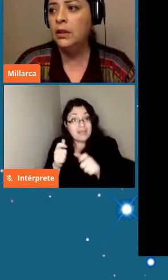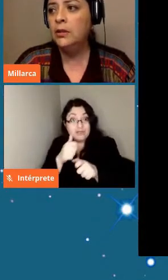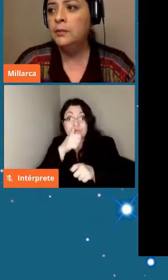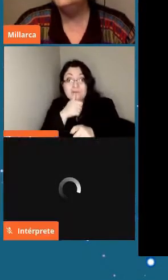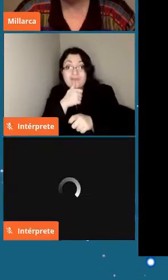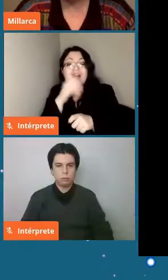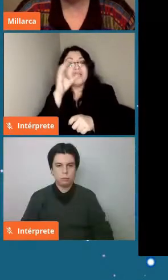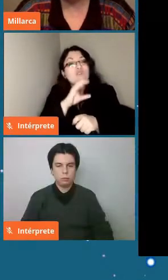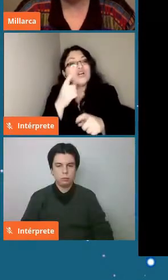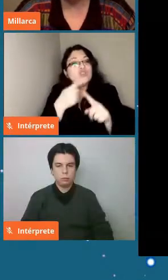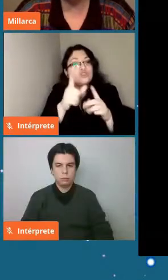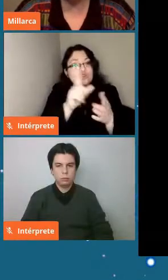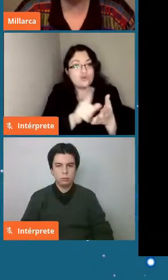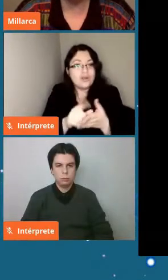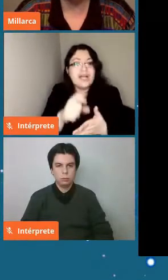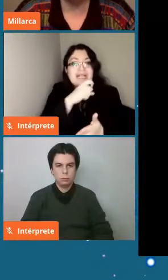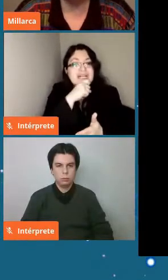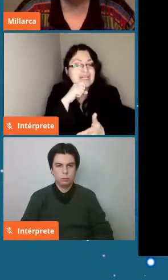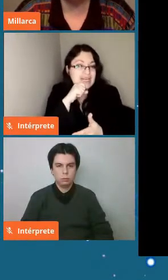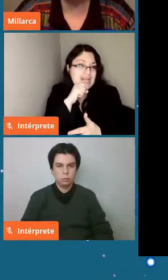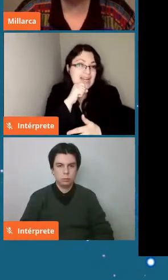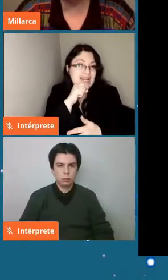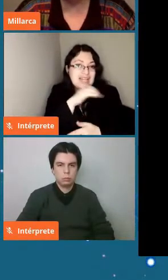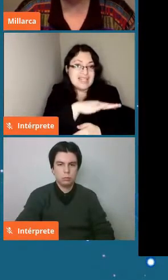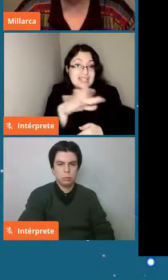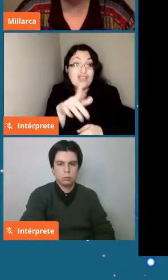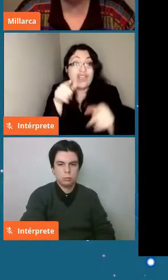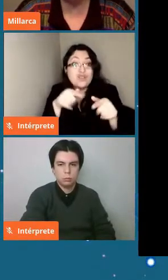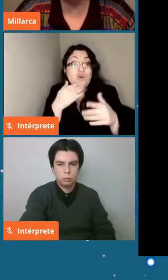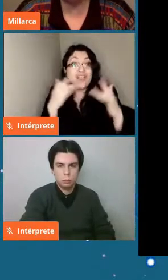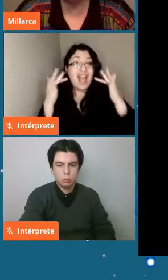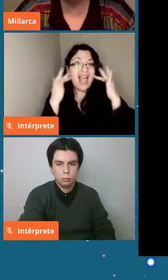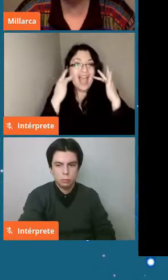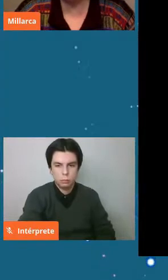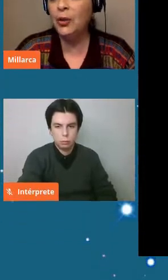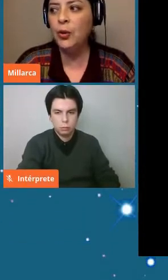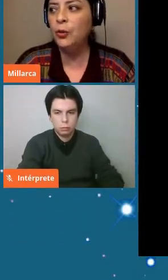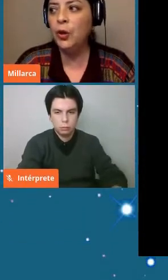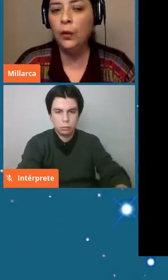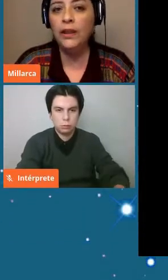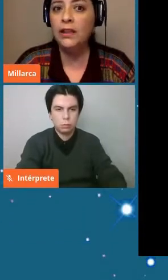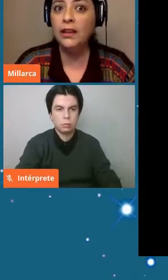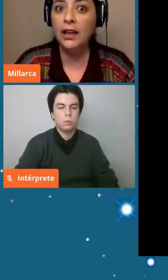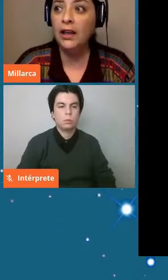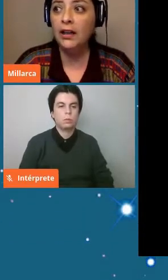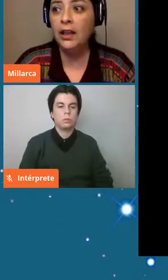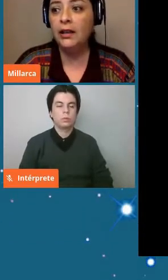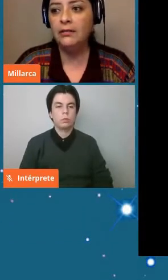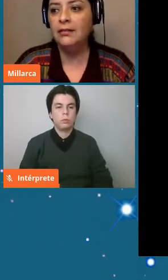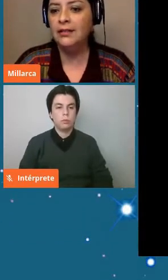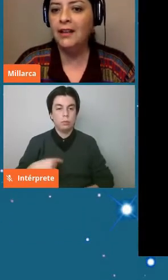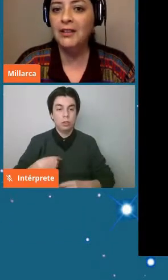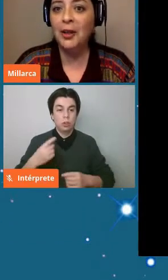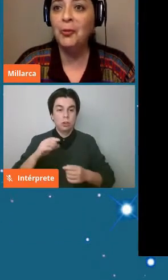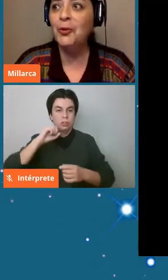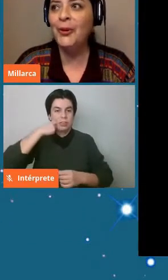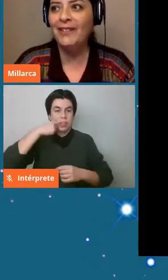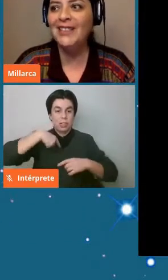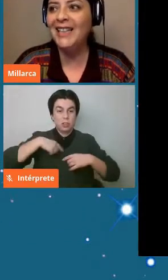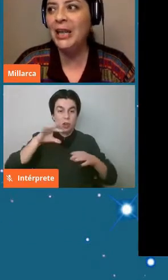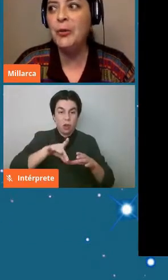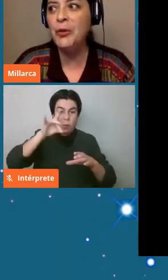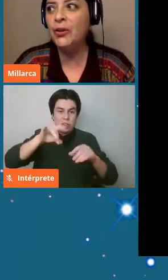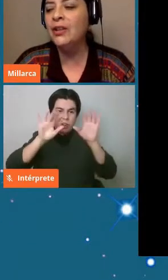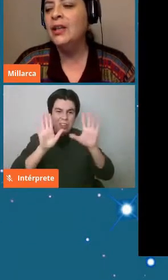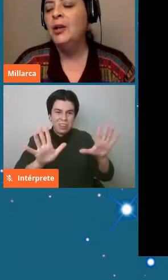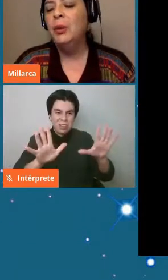desierto esto cuando nos ponemos muy felices cuando encontramos uno no es como que uno encuentre 10 al día a veces